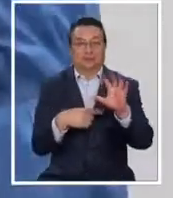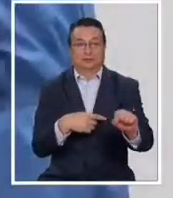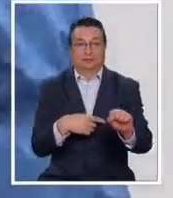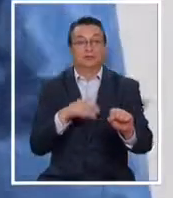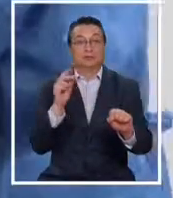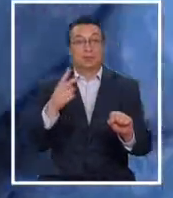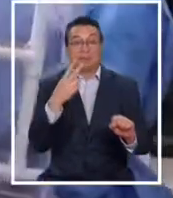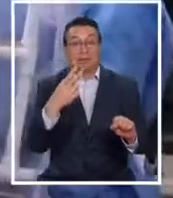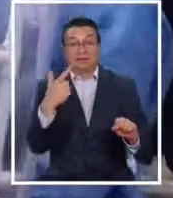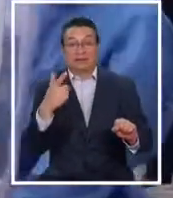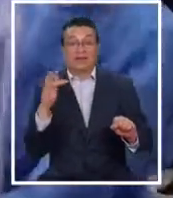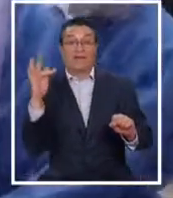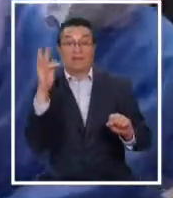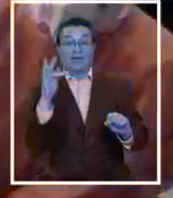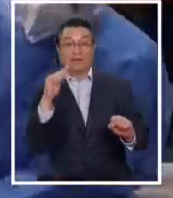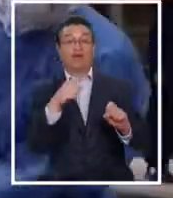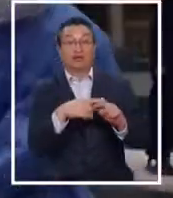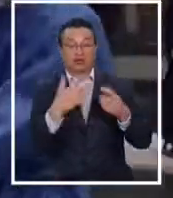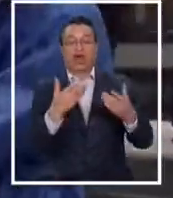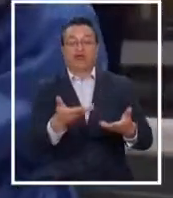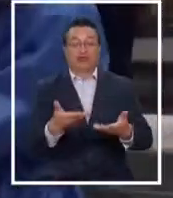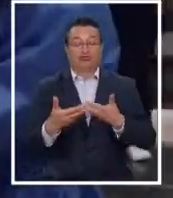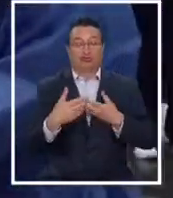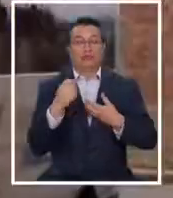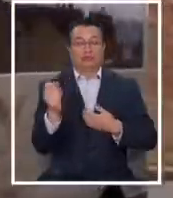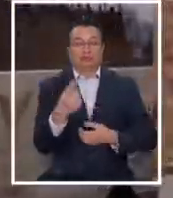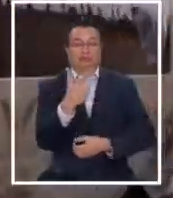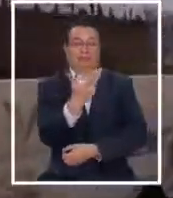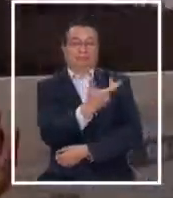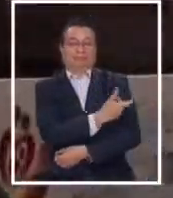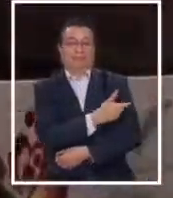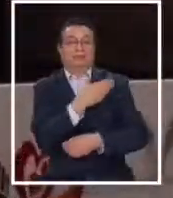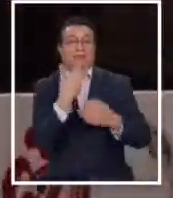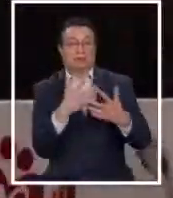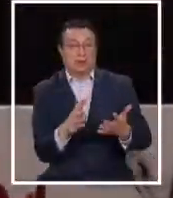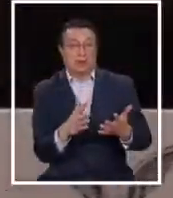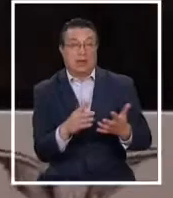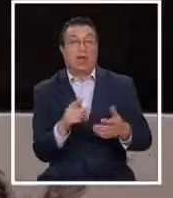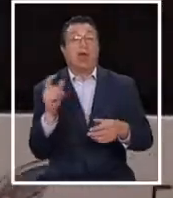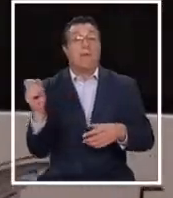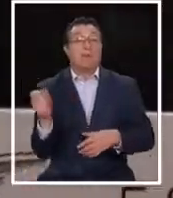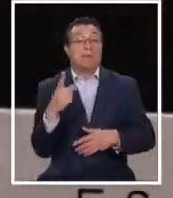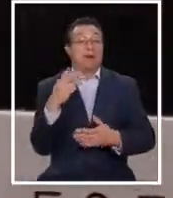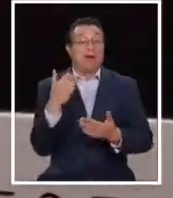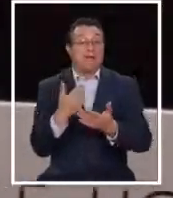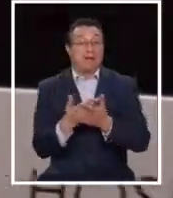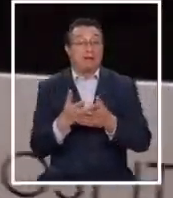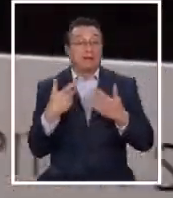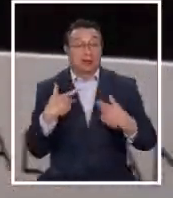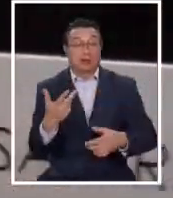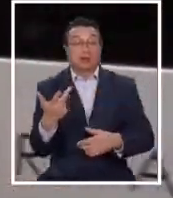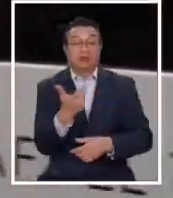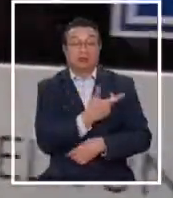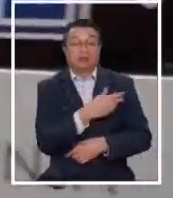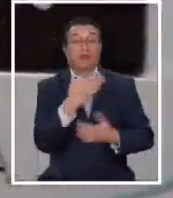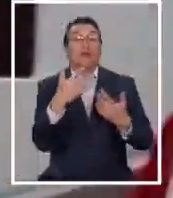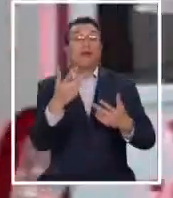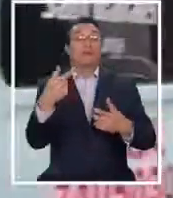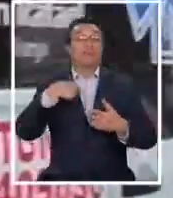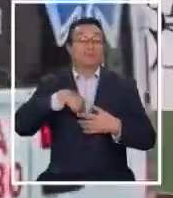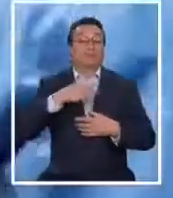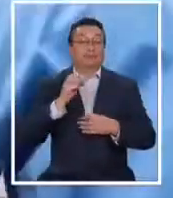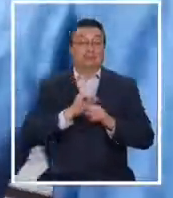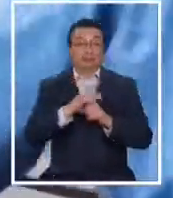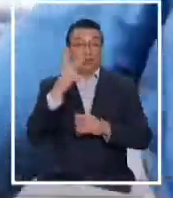pesar de que el 27 de febrero había recibido la primera dosis de la vacuna. La primera vez que contrajo el virus fue en junio de 2020.